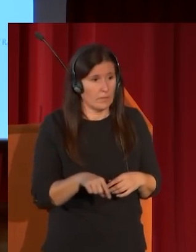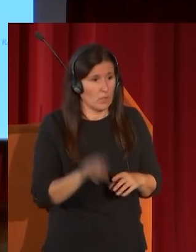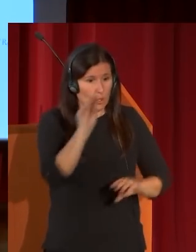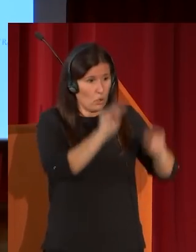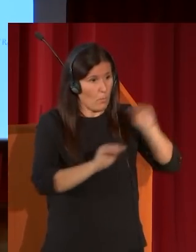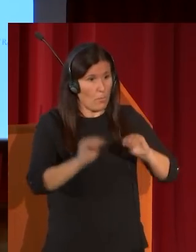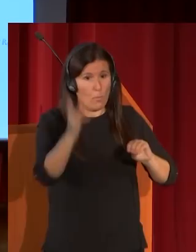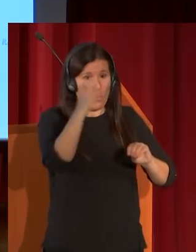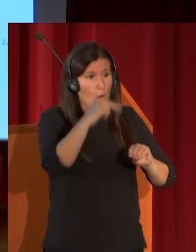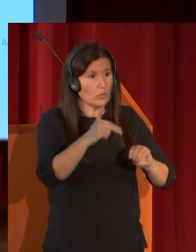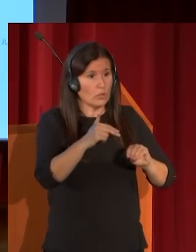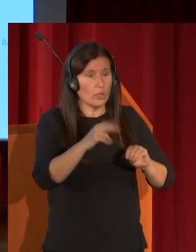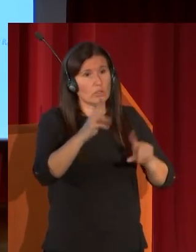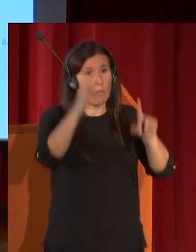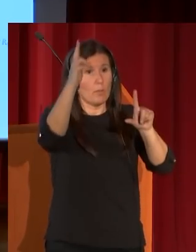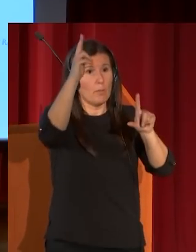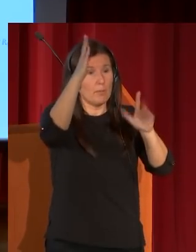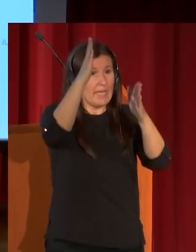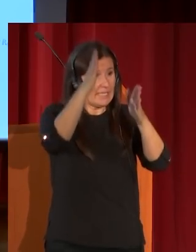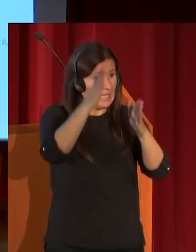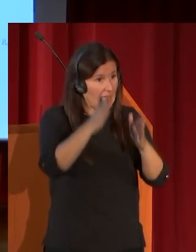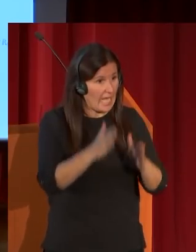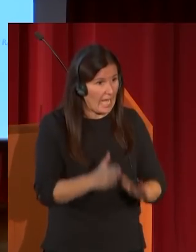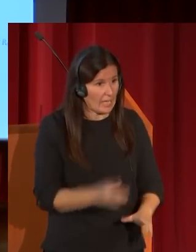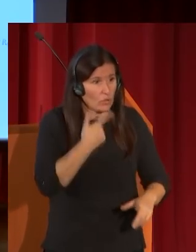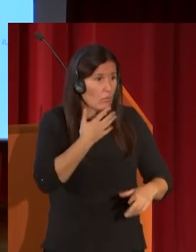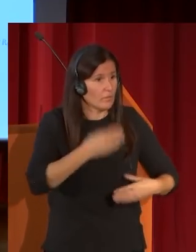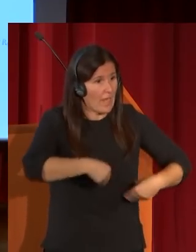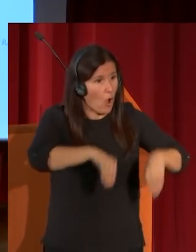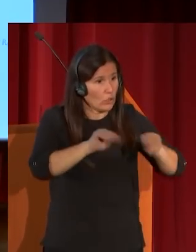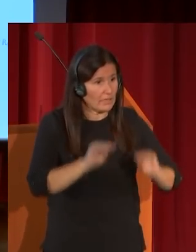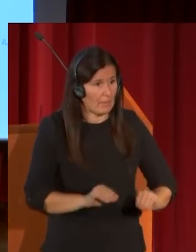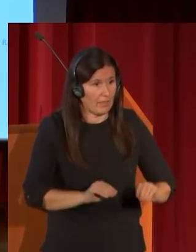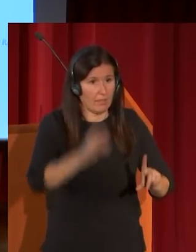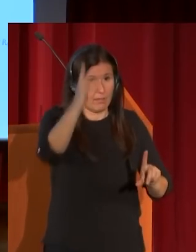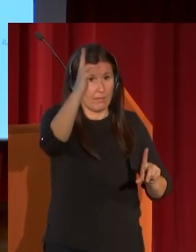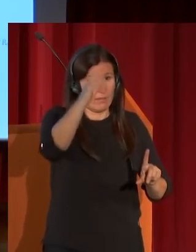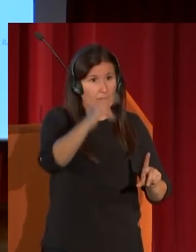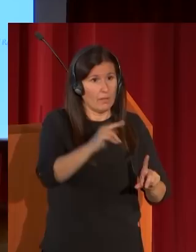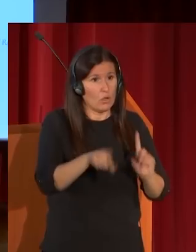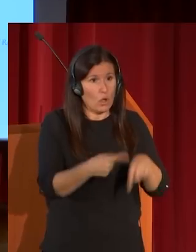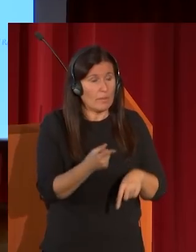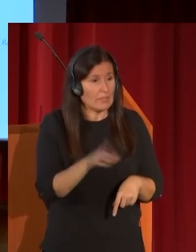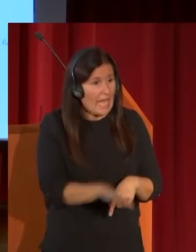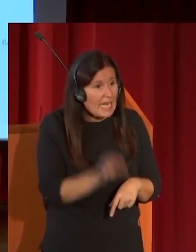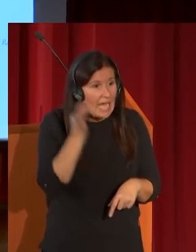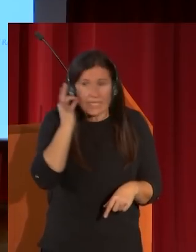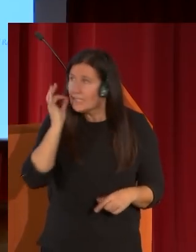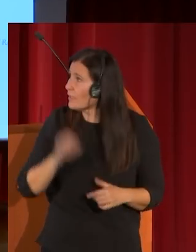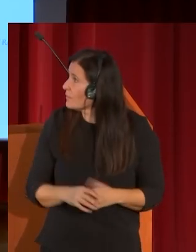composición se despliega en vertical como si fuera un verdadero tapiz y vemos cómo la niña se sumerge en ese tapiz